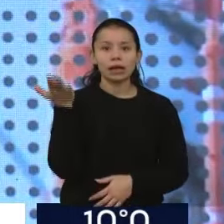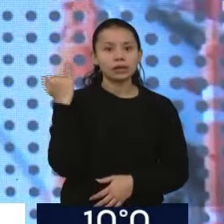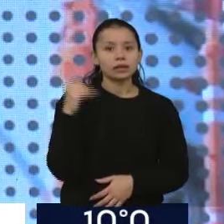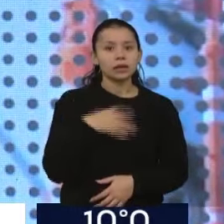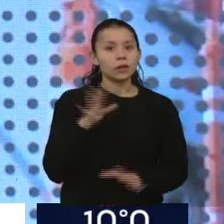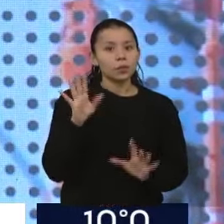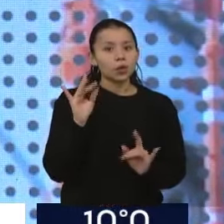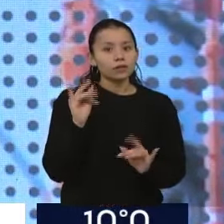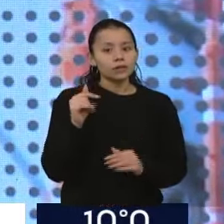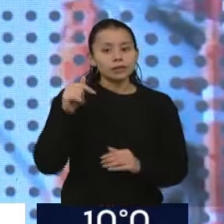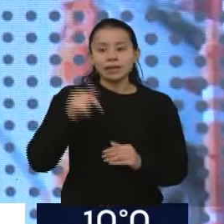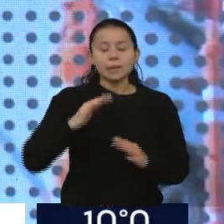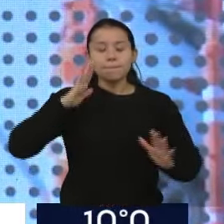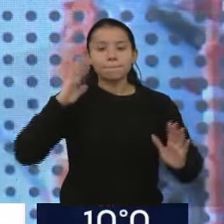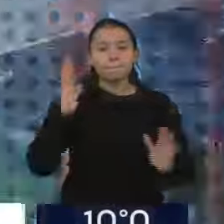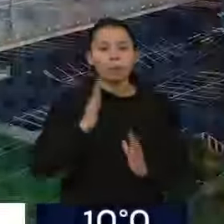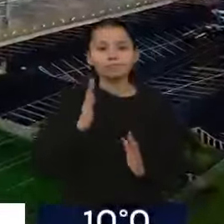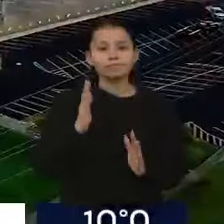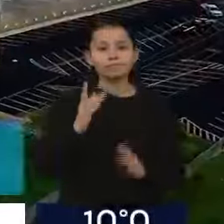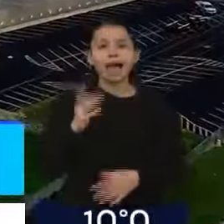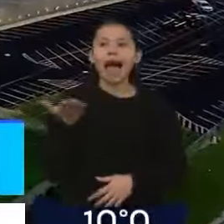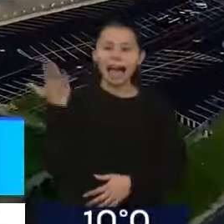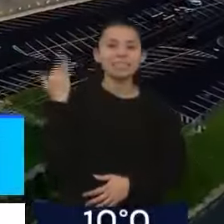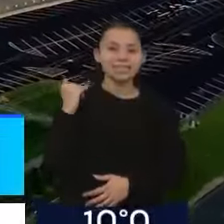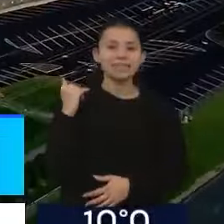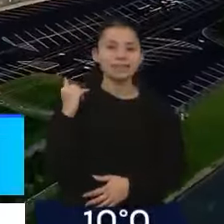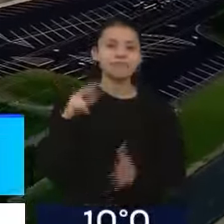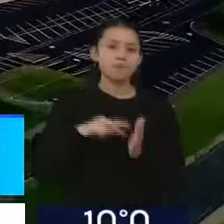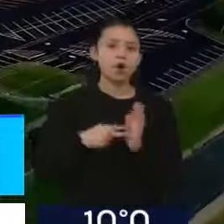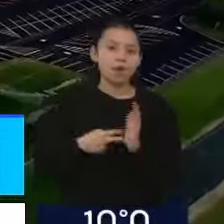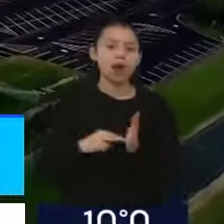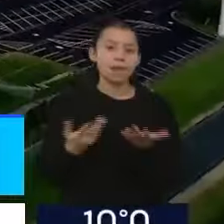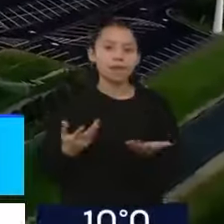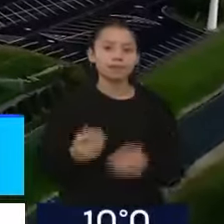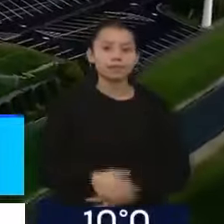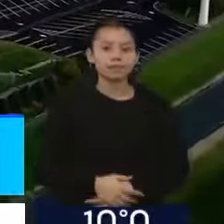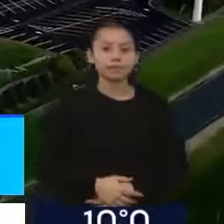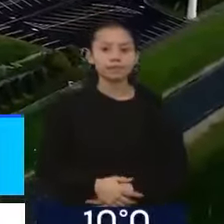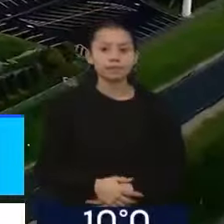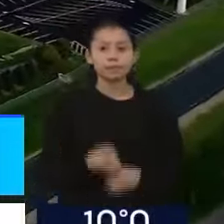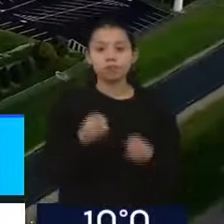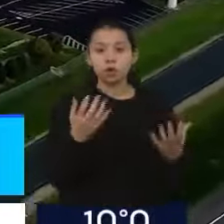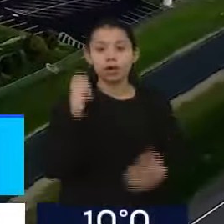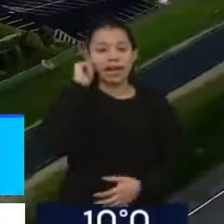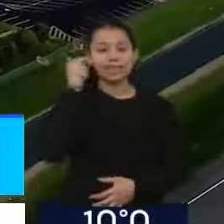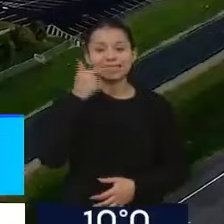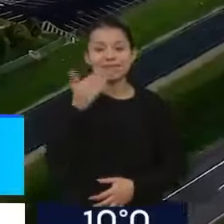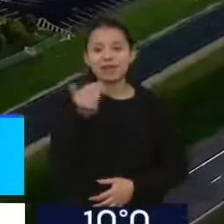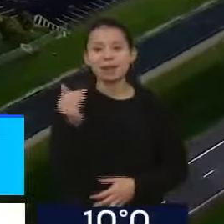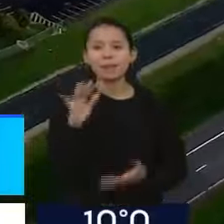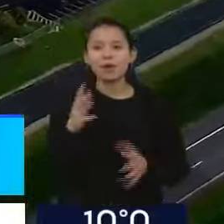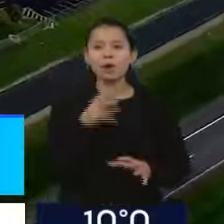finalmente colapsó en el día de ayer y es que ante la emergencia se registró faltante en al menos 9